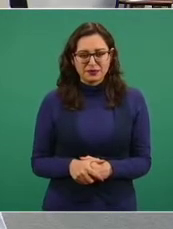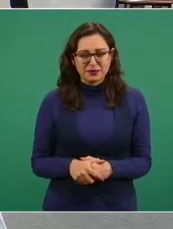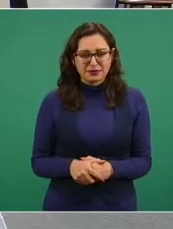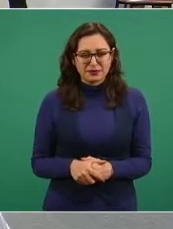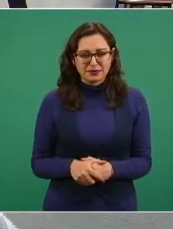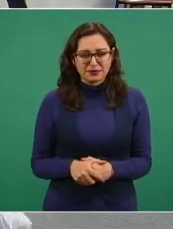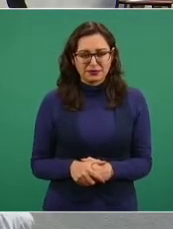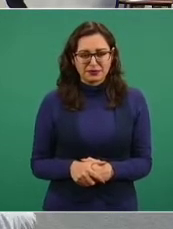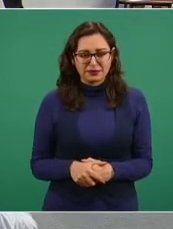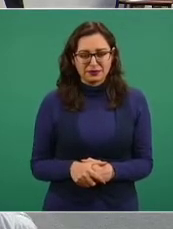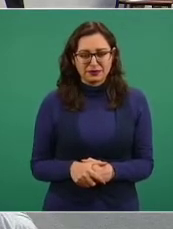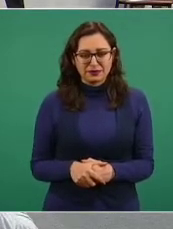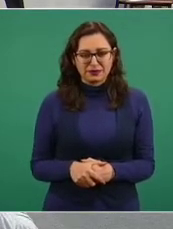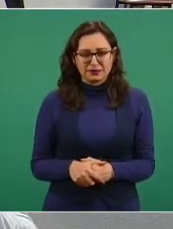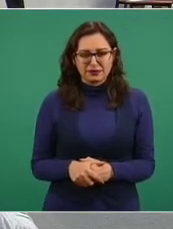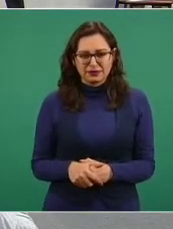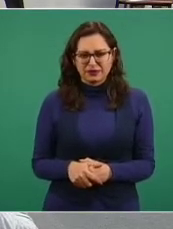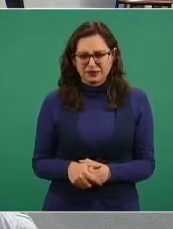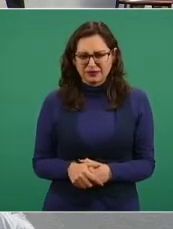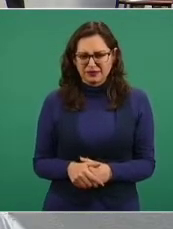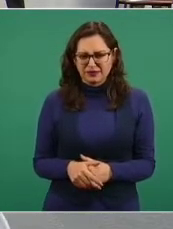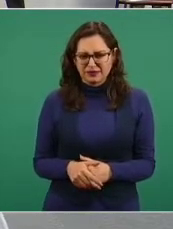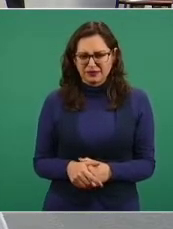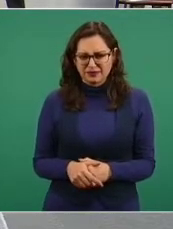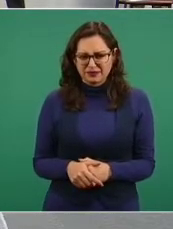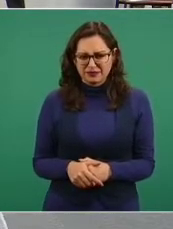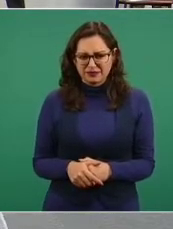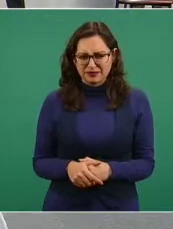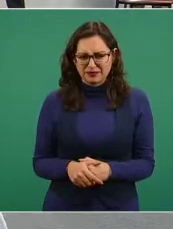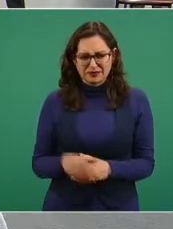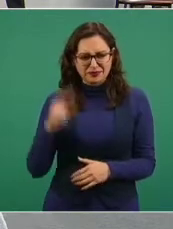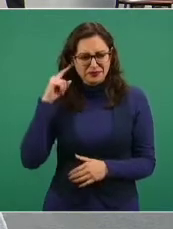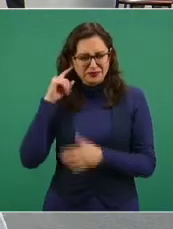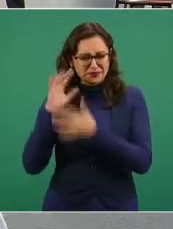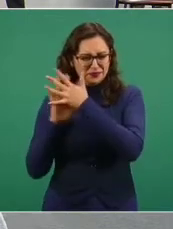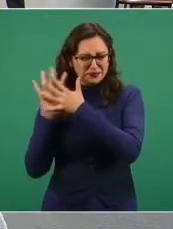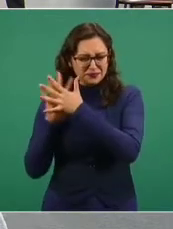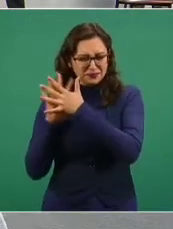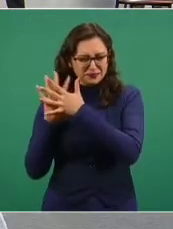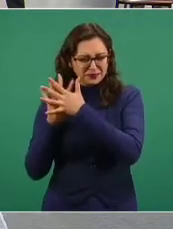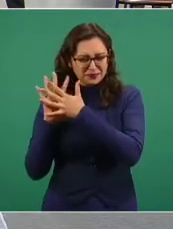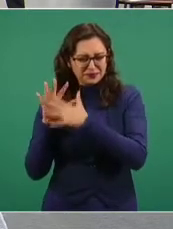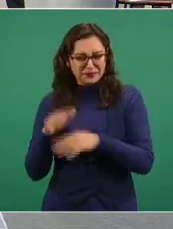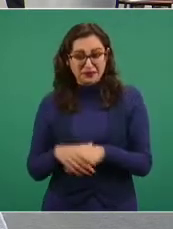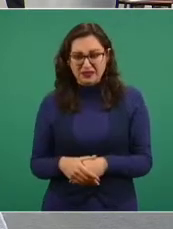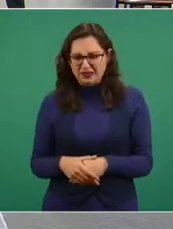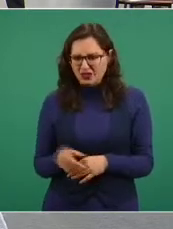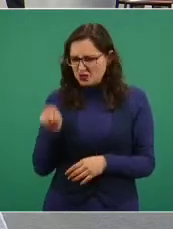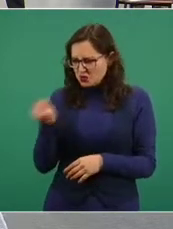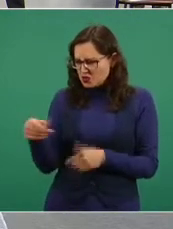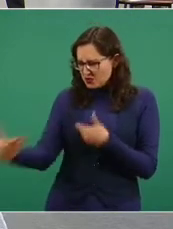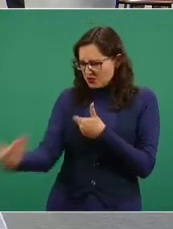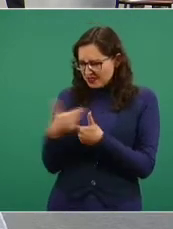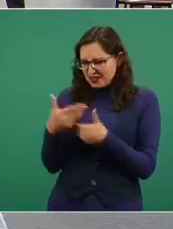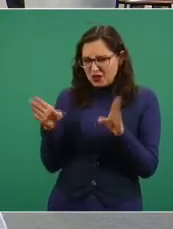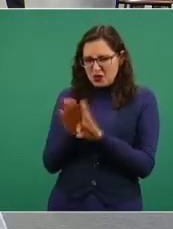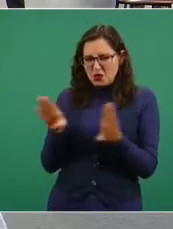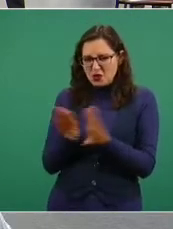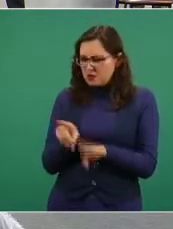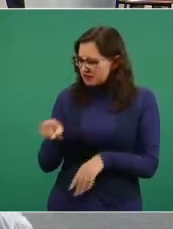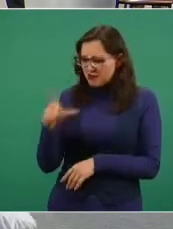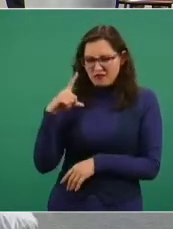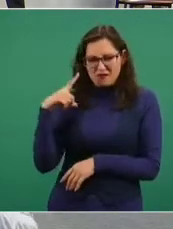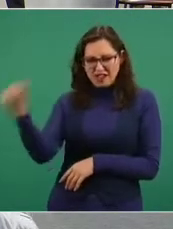¡Agua! ¿Qué crees que es esto, el palacio de Bucky Gun? ¡Ahora espúmate! ¡Te estás volviendo peor que un gato!